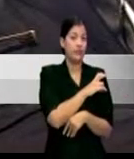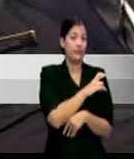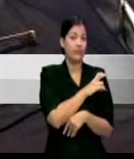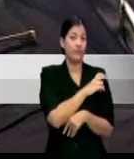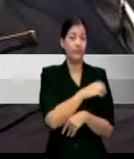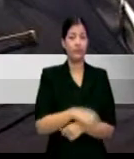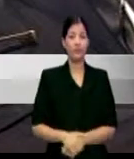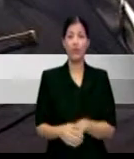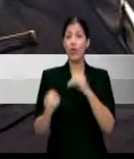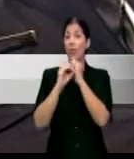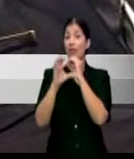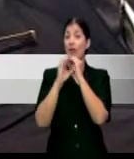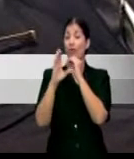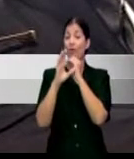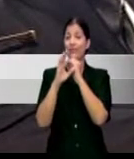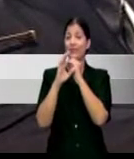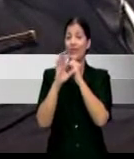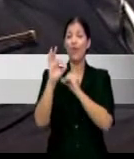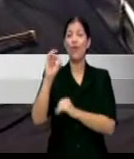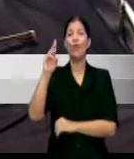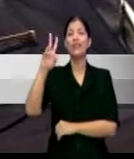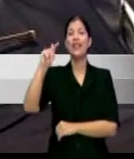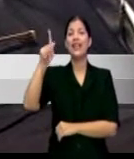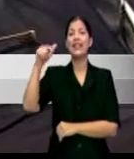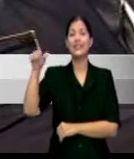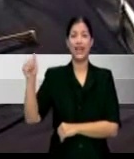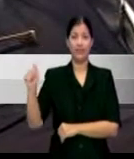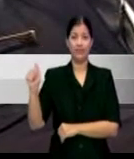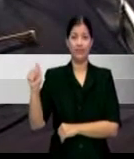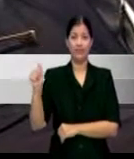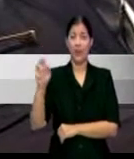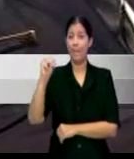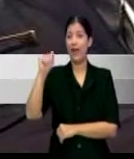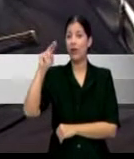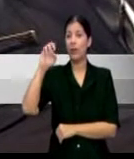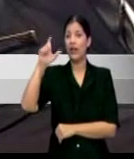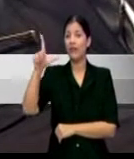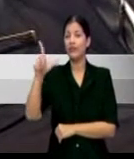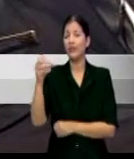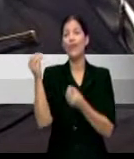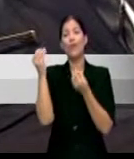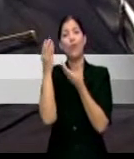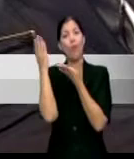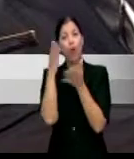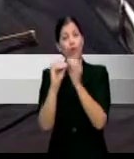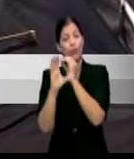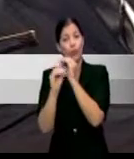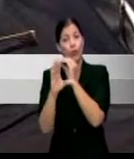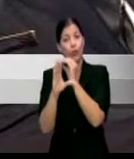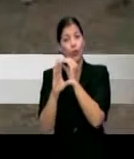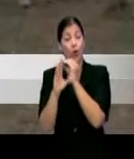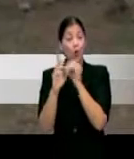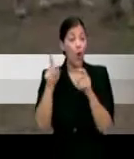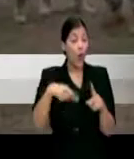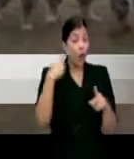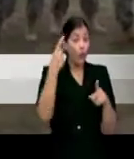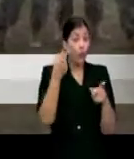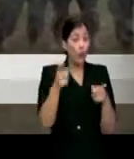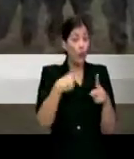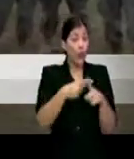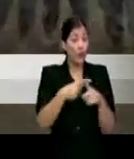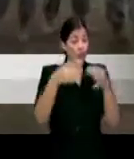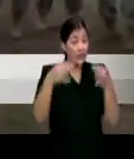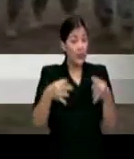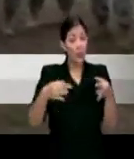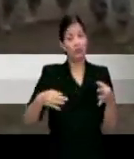el portavoz de prensa de la fortaleza Jesús Manuel Ortiz quien no pudo precisar de inmediato cuándo es efectiva la dimisión de